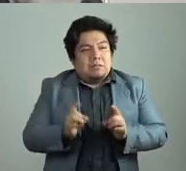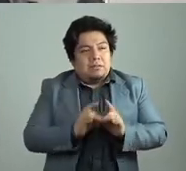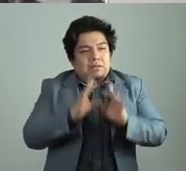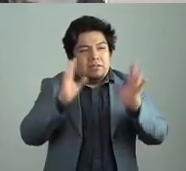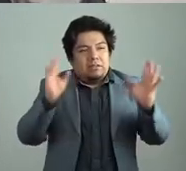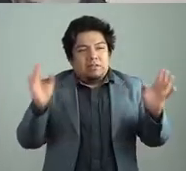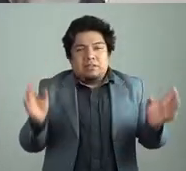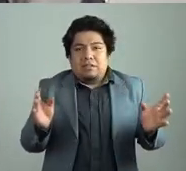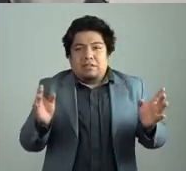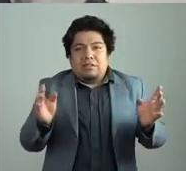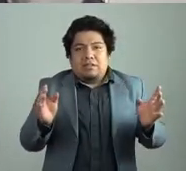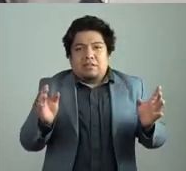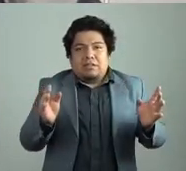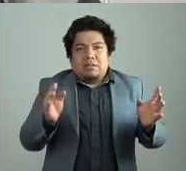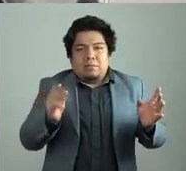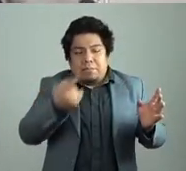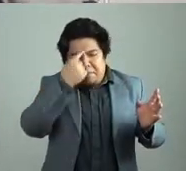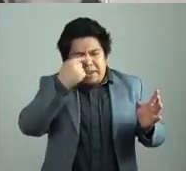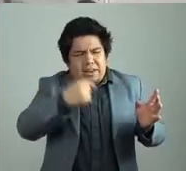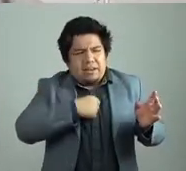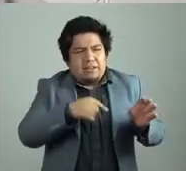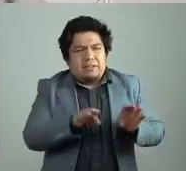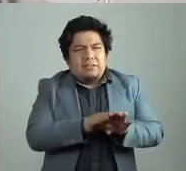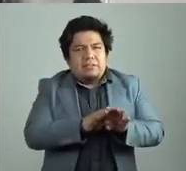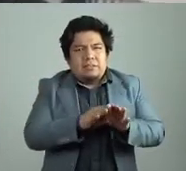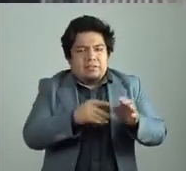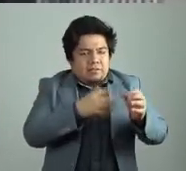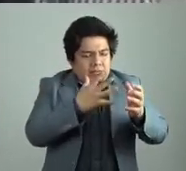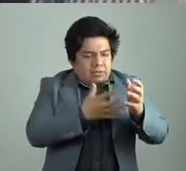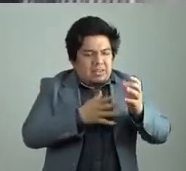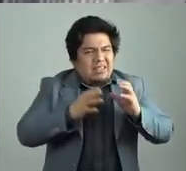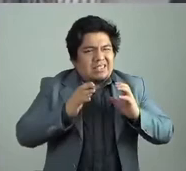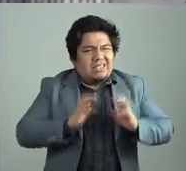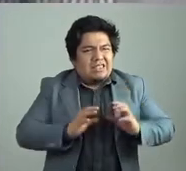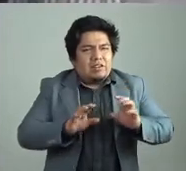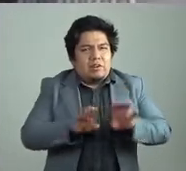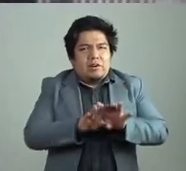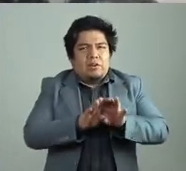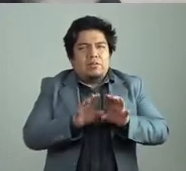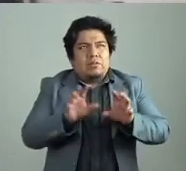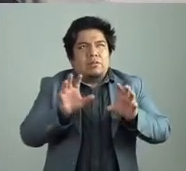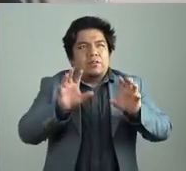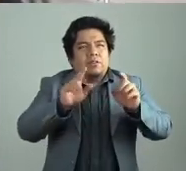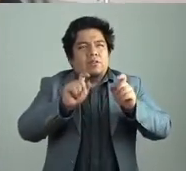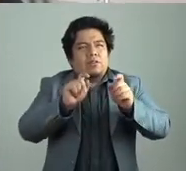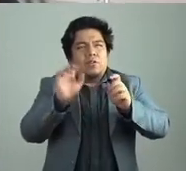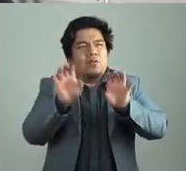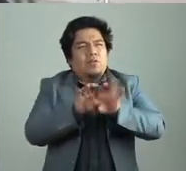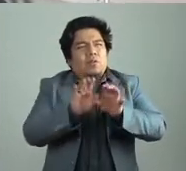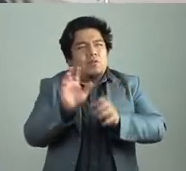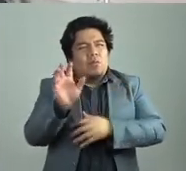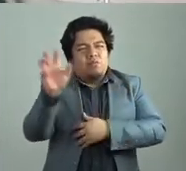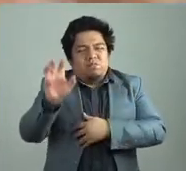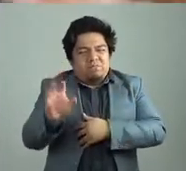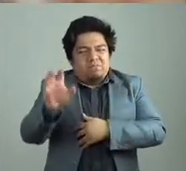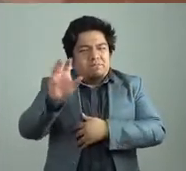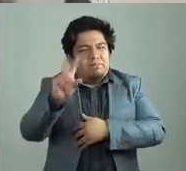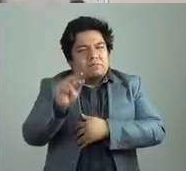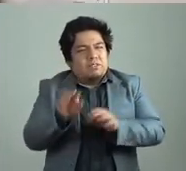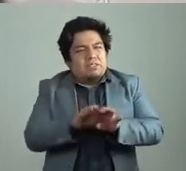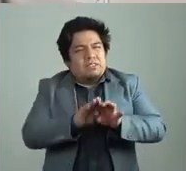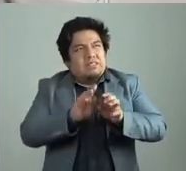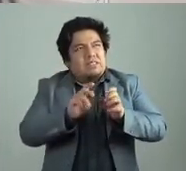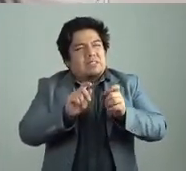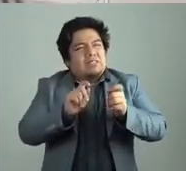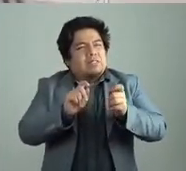entonces yo me precede a mí la deformación de los cuerpos, o no deformación, porque eso ya trae un